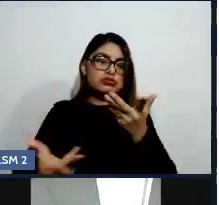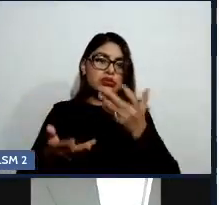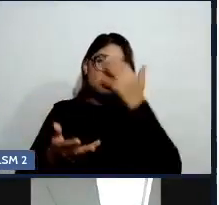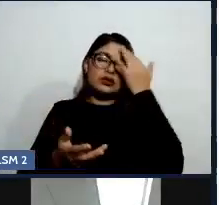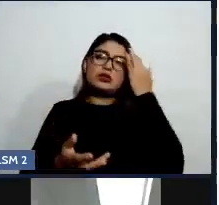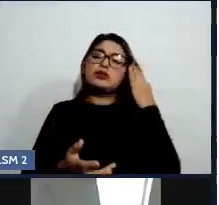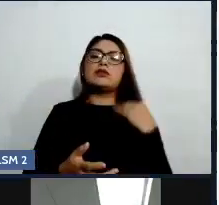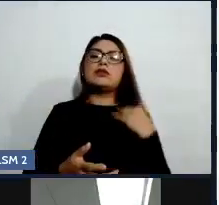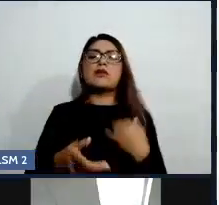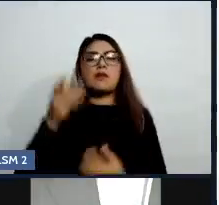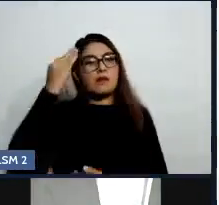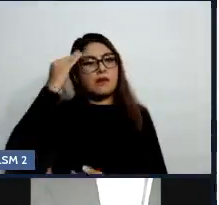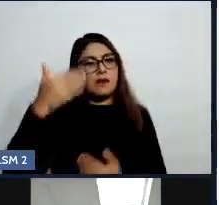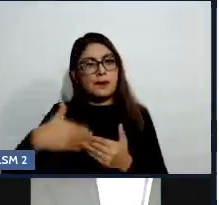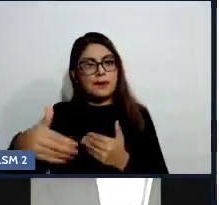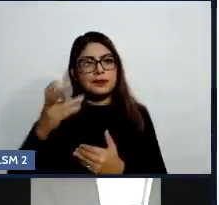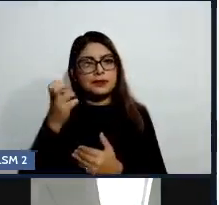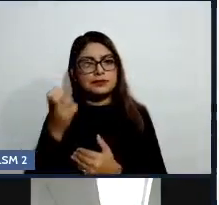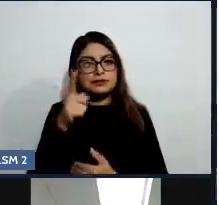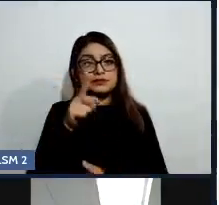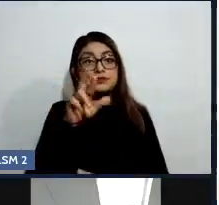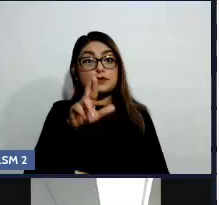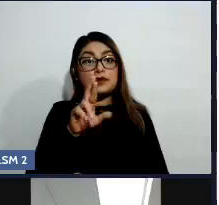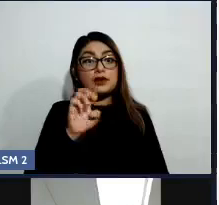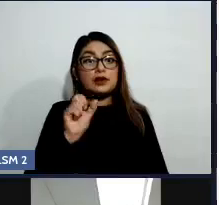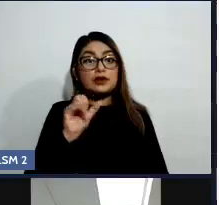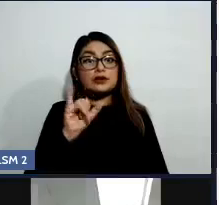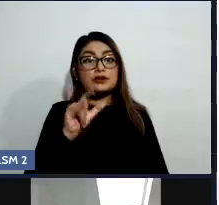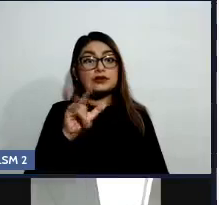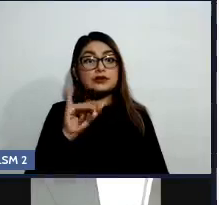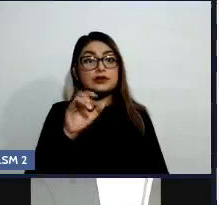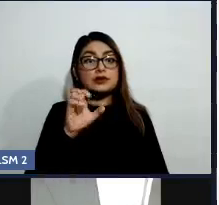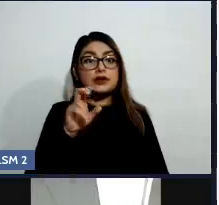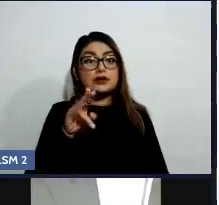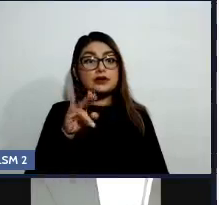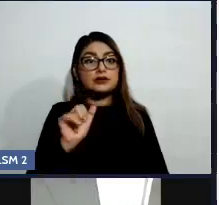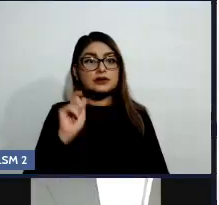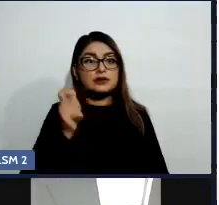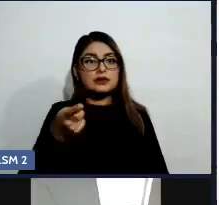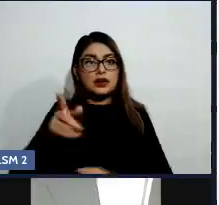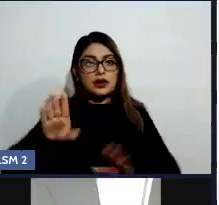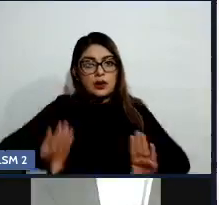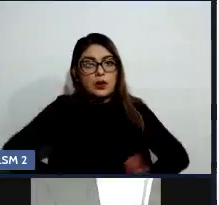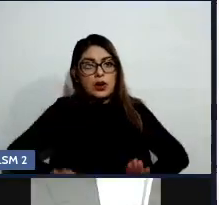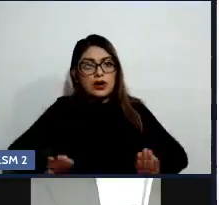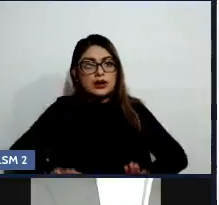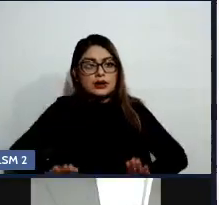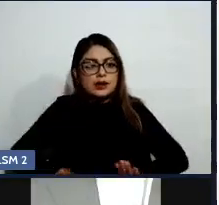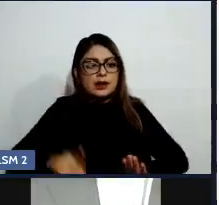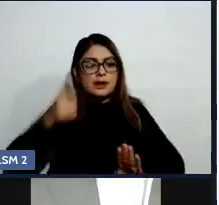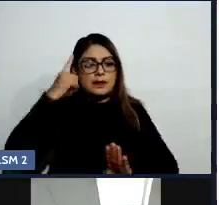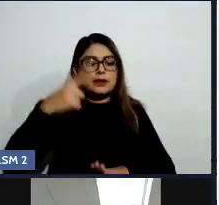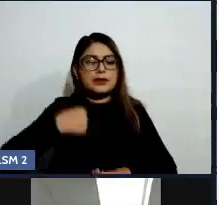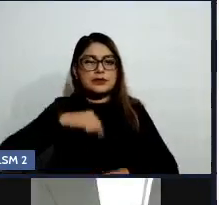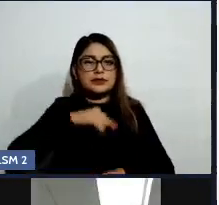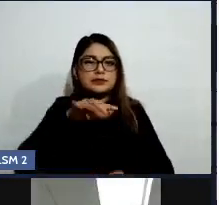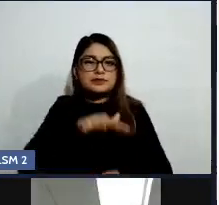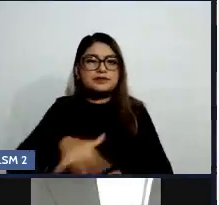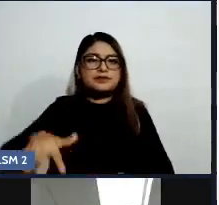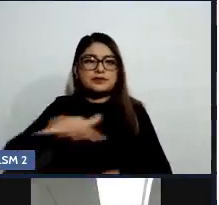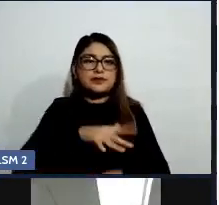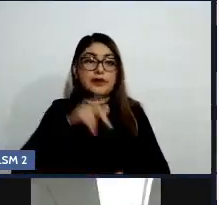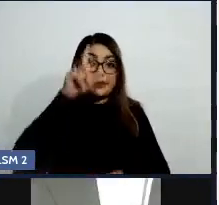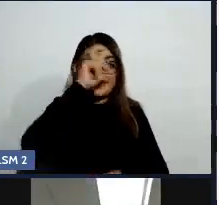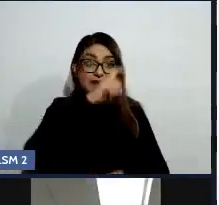la resiliencia es esa habilidad que nos va a permitir adaptarnos a las situaciones difíciles para